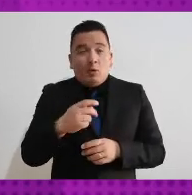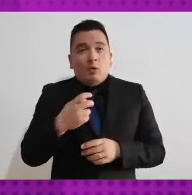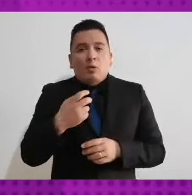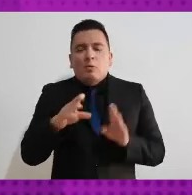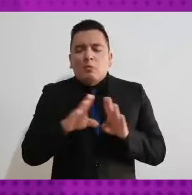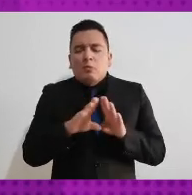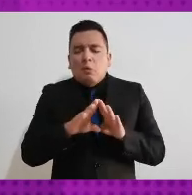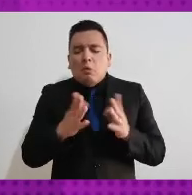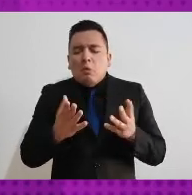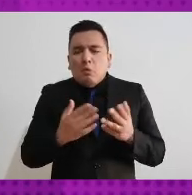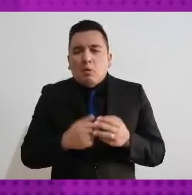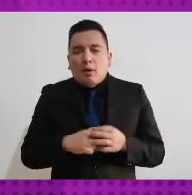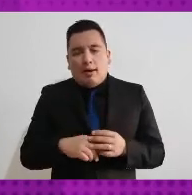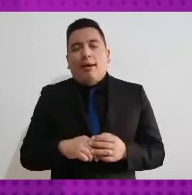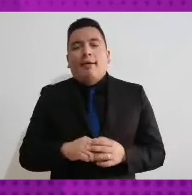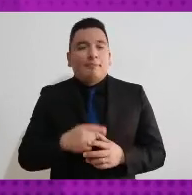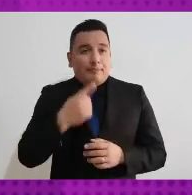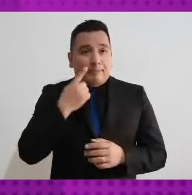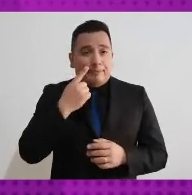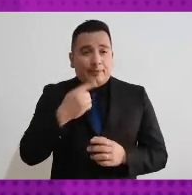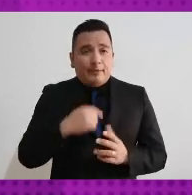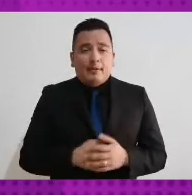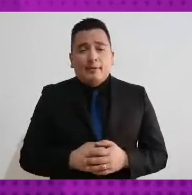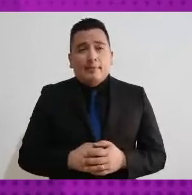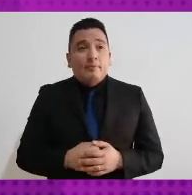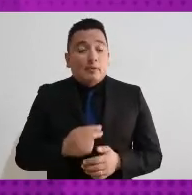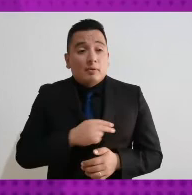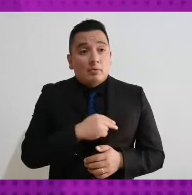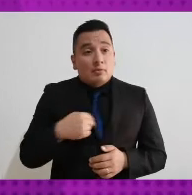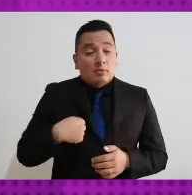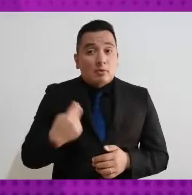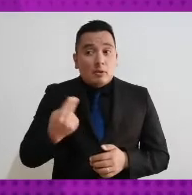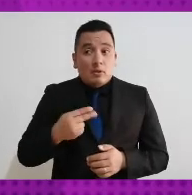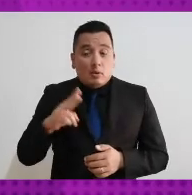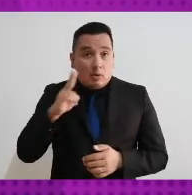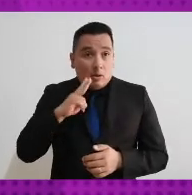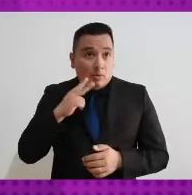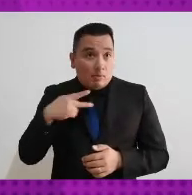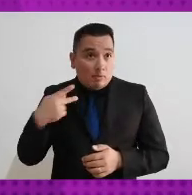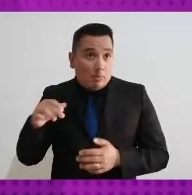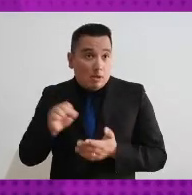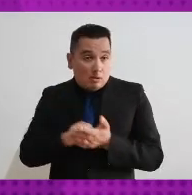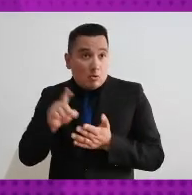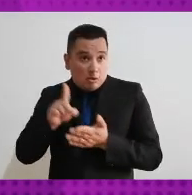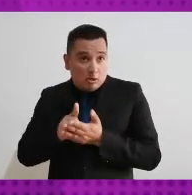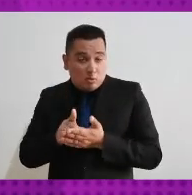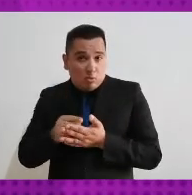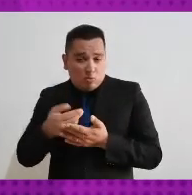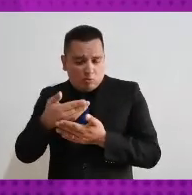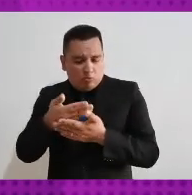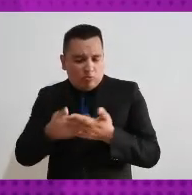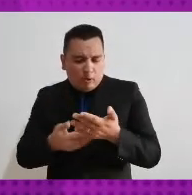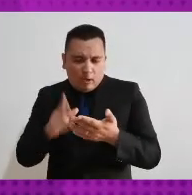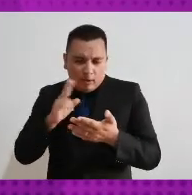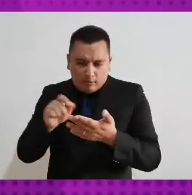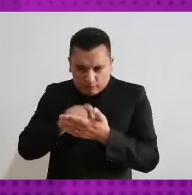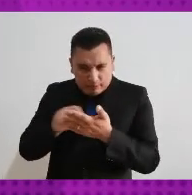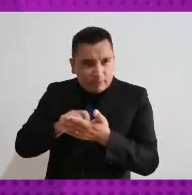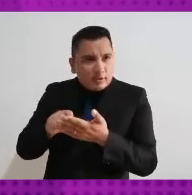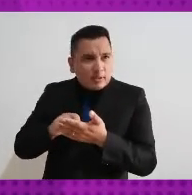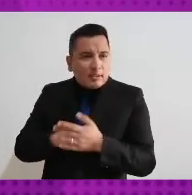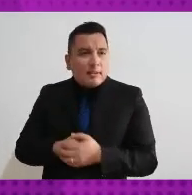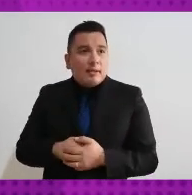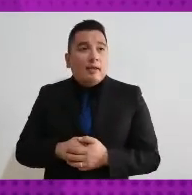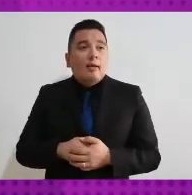esta implementación pues como ya decía yo se va a requerir una solicitud expresa por parte de las personas que se encuentren en esta situación